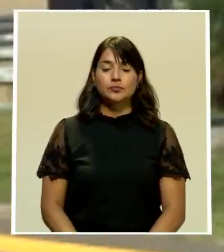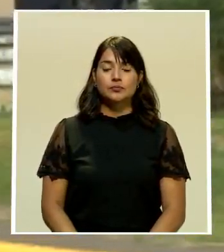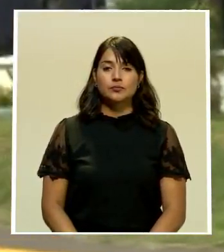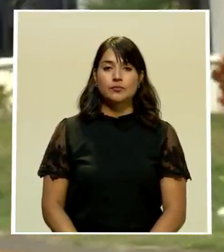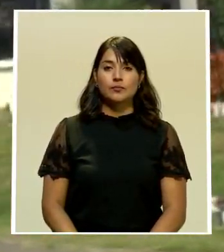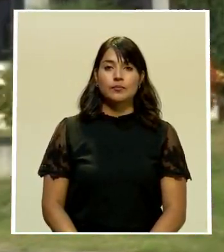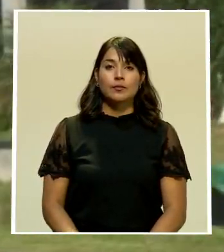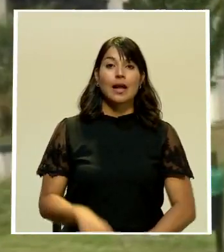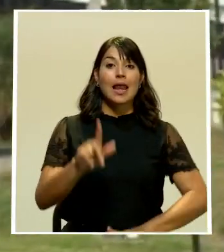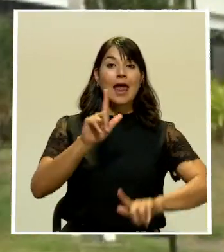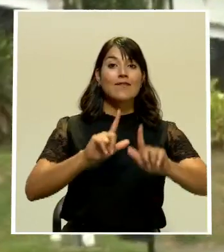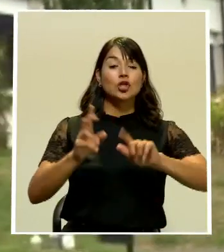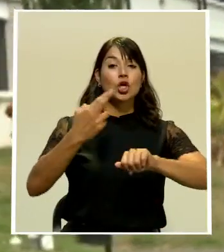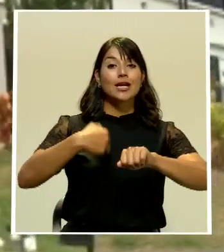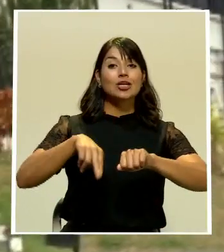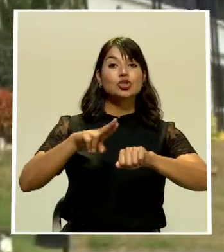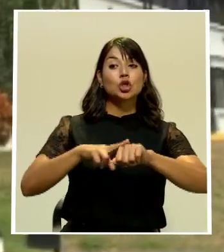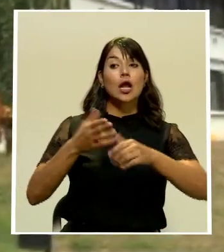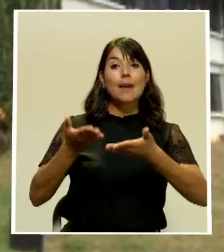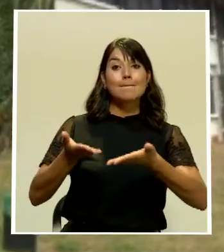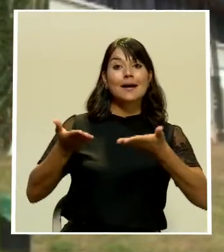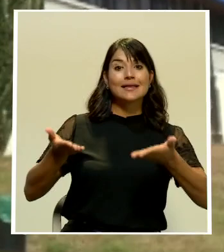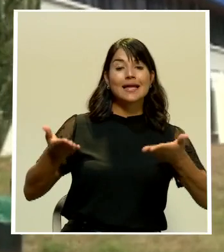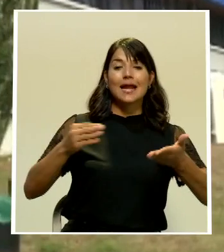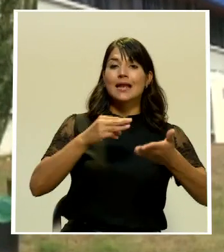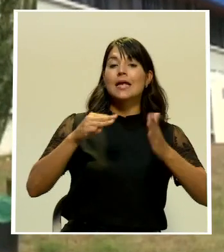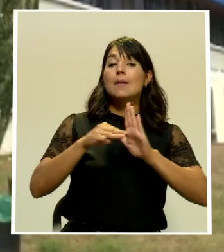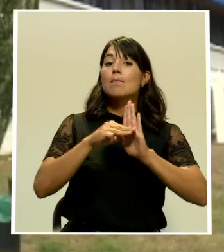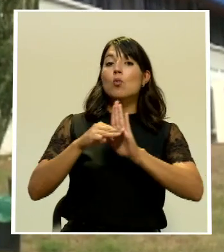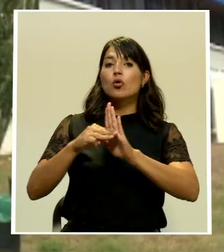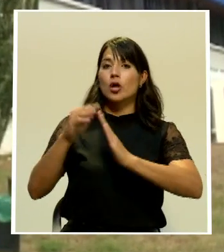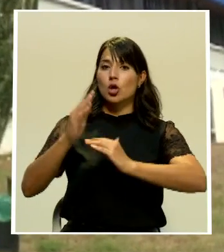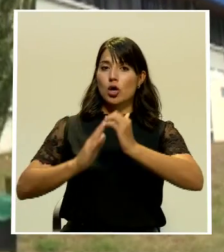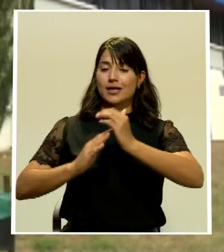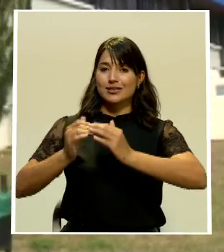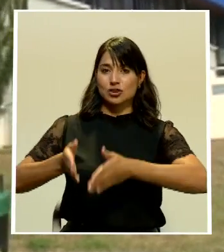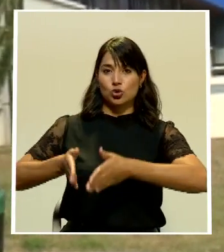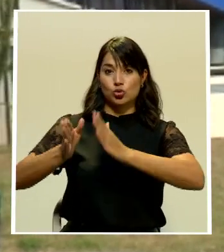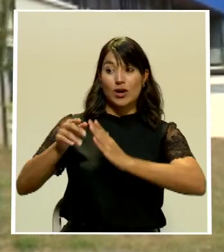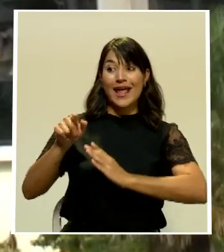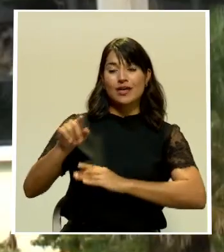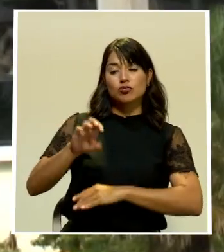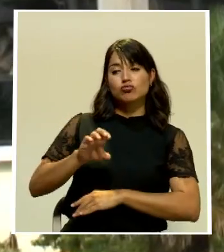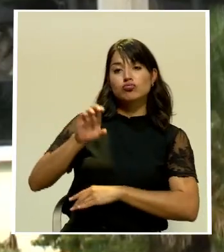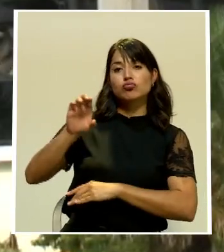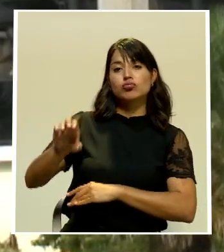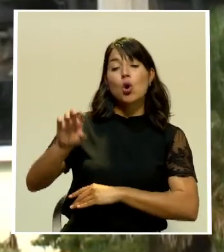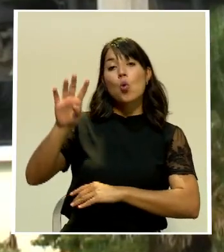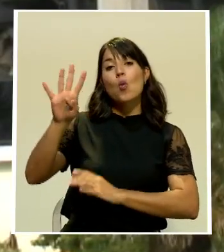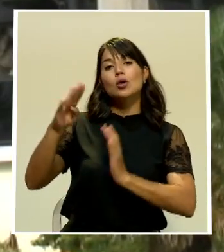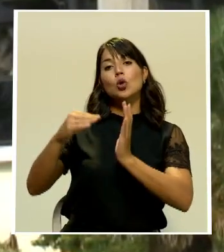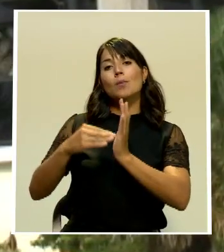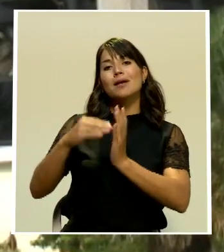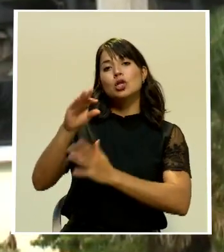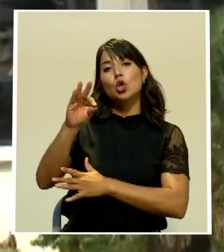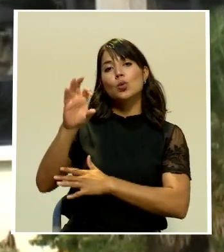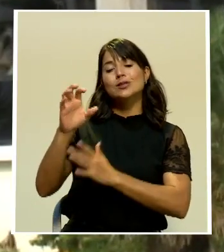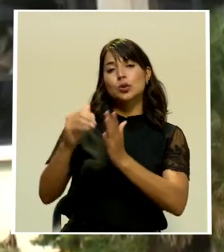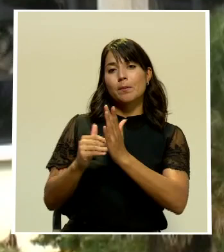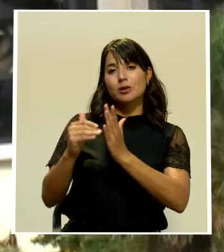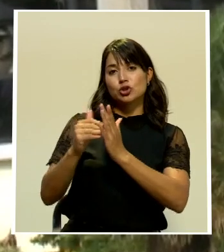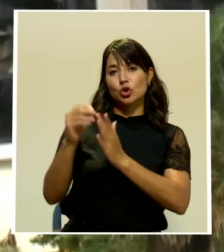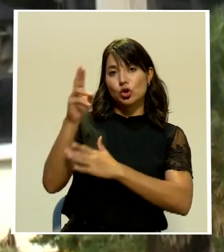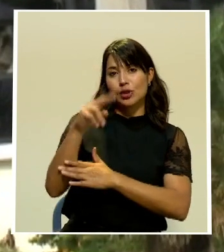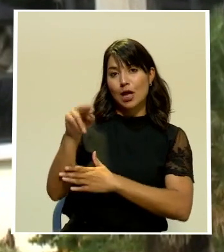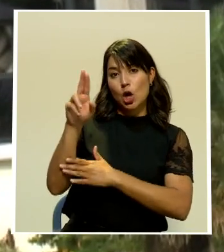El Laboratorio Nacional de Materiales y Modelos Estructurales recibe un presupuesto de 4.900 millones de colones y el corte